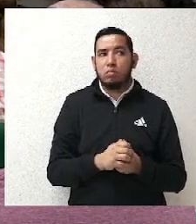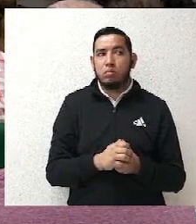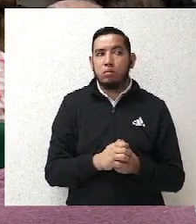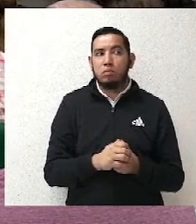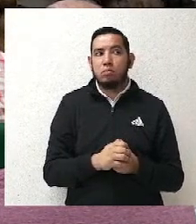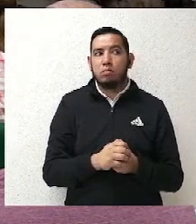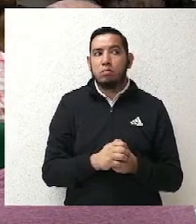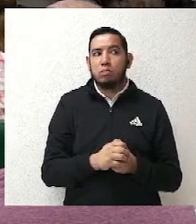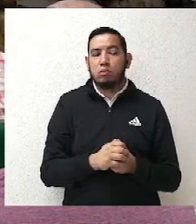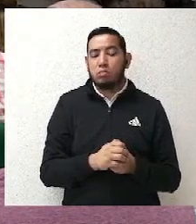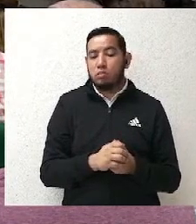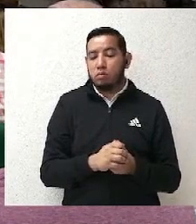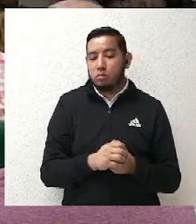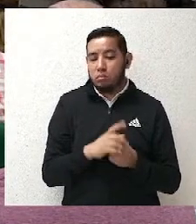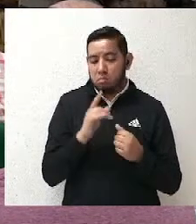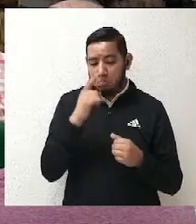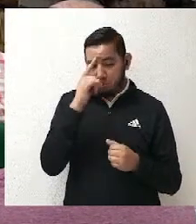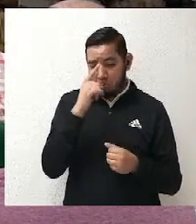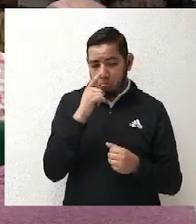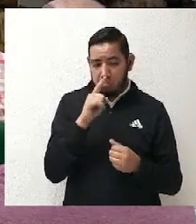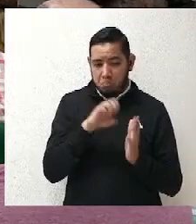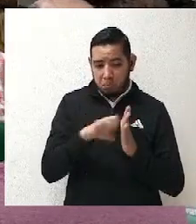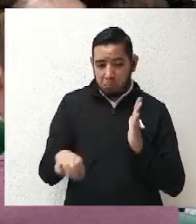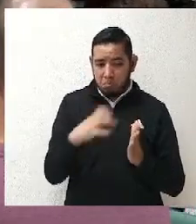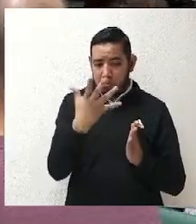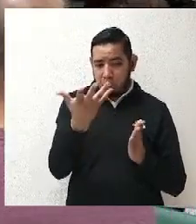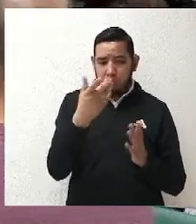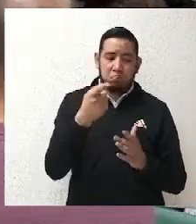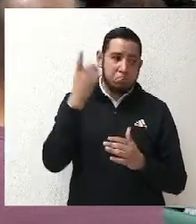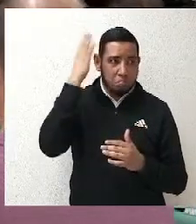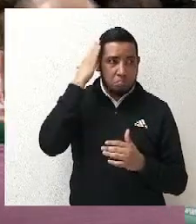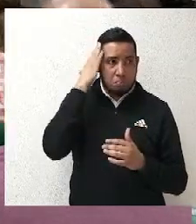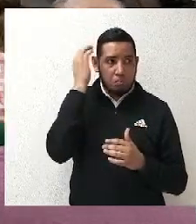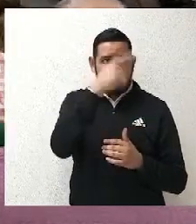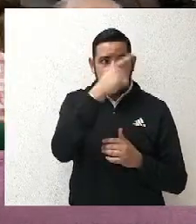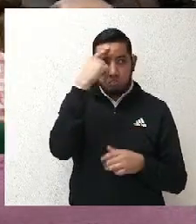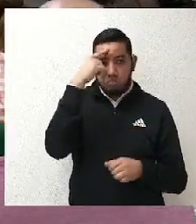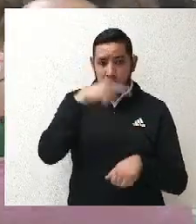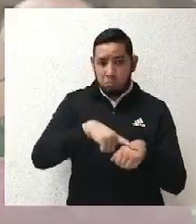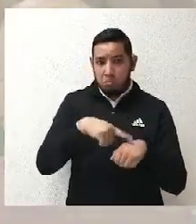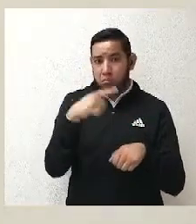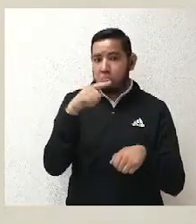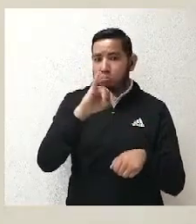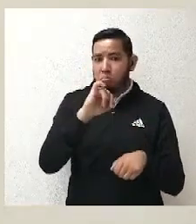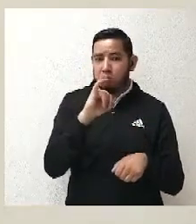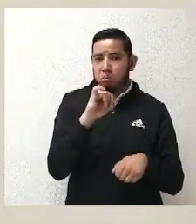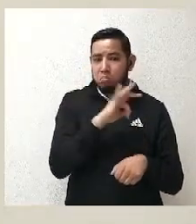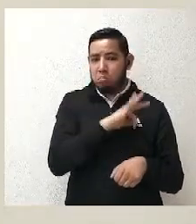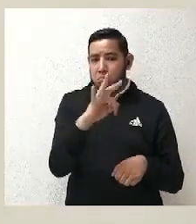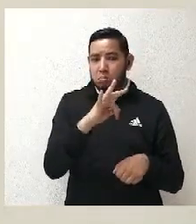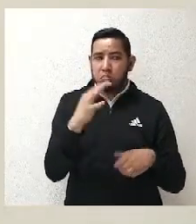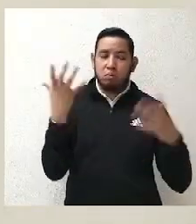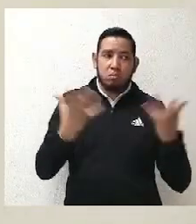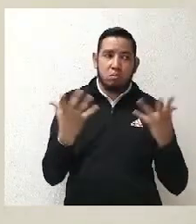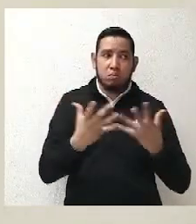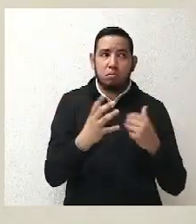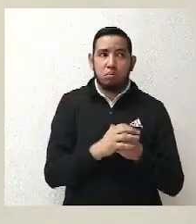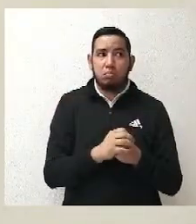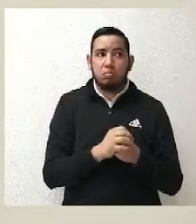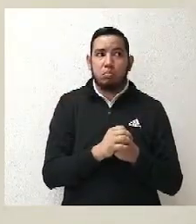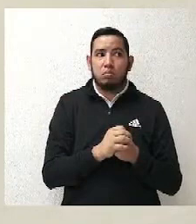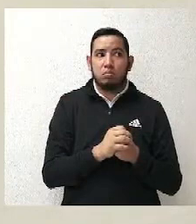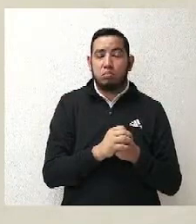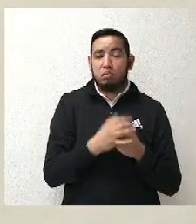Pues, por ejemplo, hablábamos de las reglas de paridad. Yo creo que si a eso te refieres, por ejemplo, uno de los puntos más